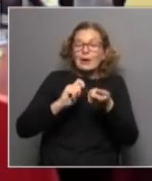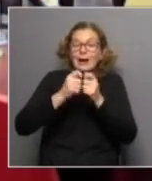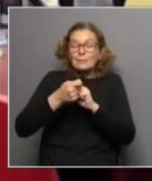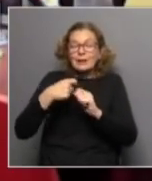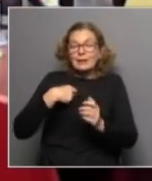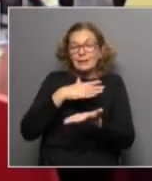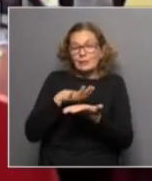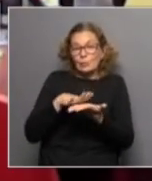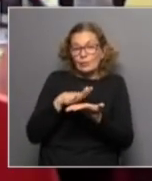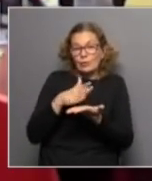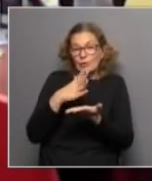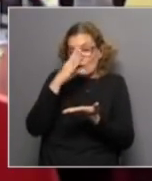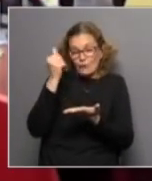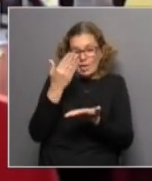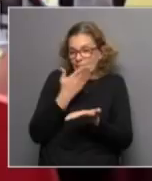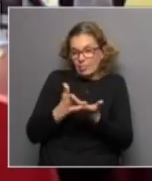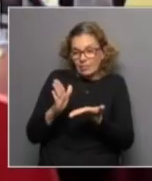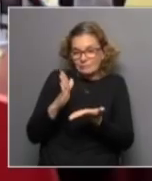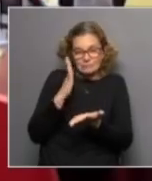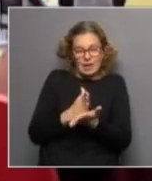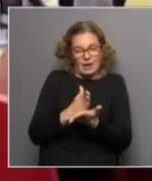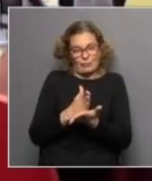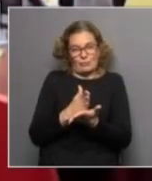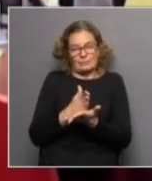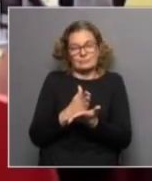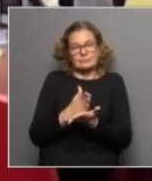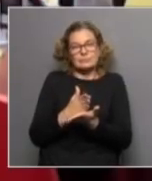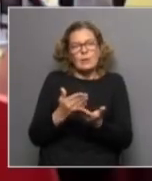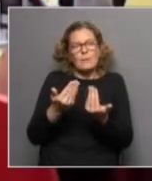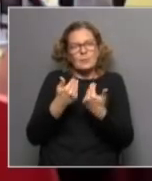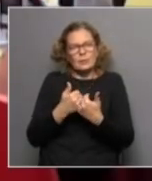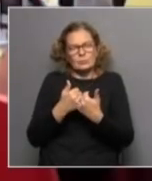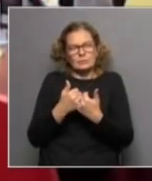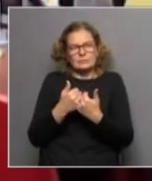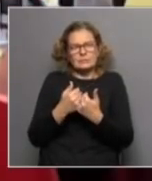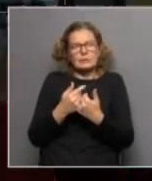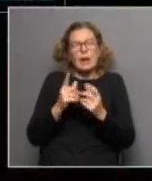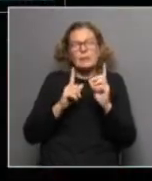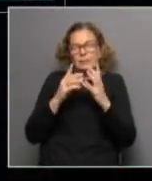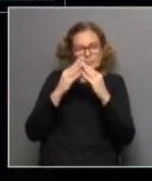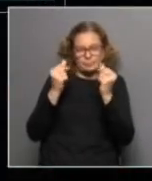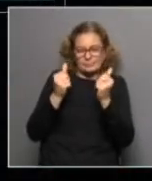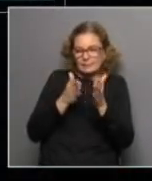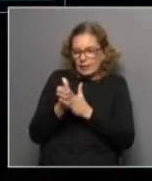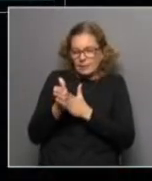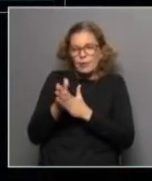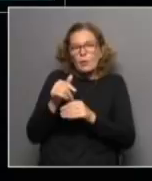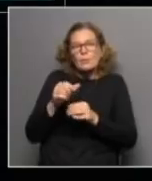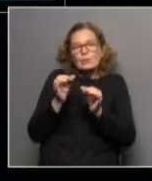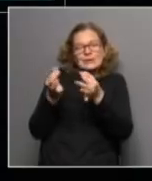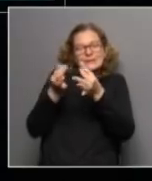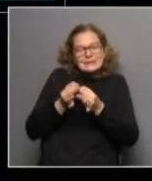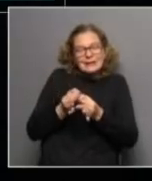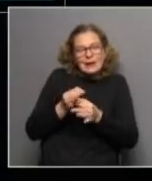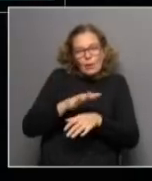situaciones de vulneración de derechos. Diego, una pregunta que quizás se nos escapa en todo esto ¿cómo llega una niña o un